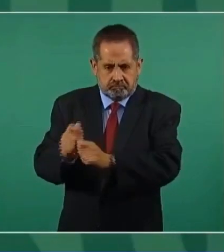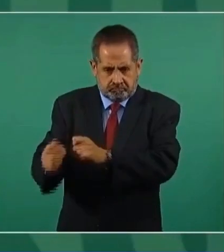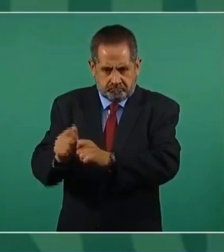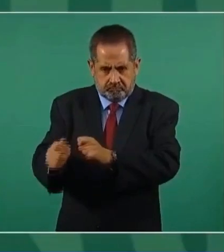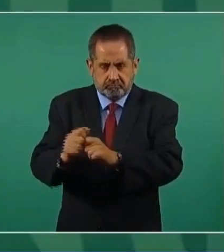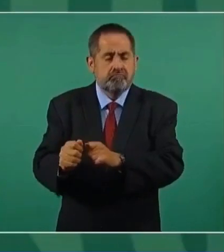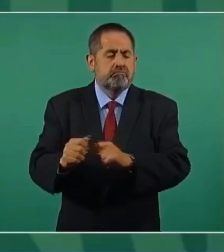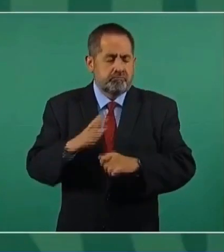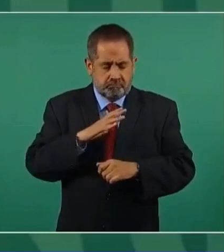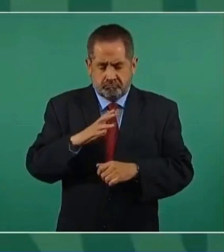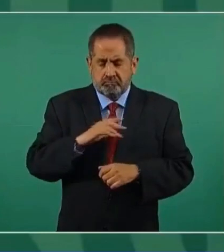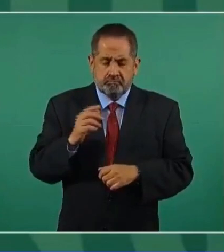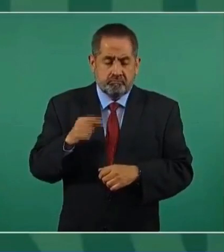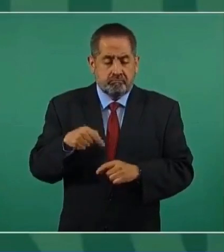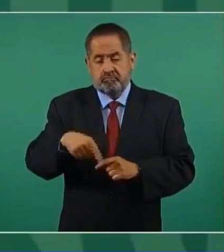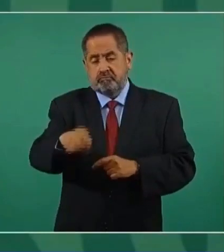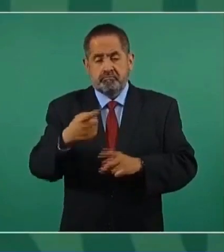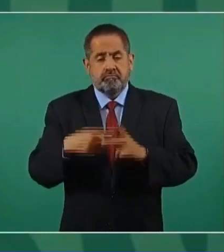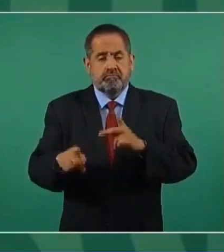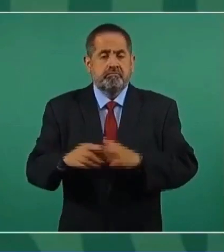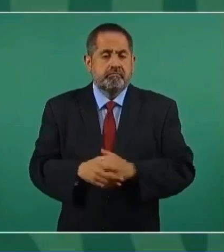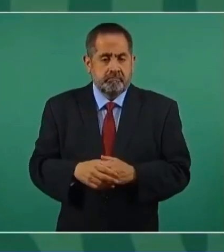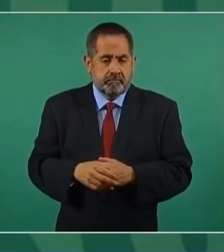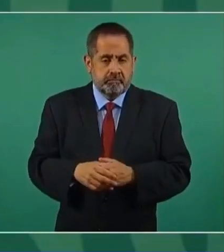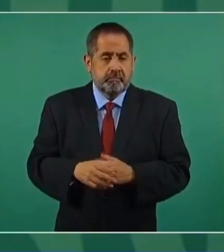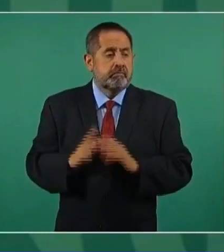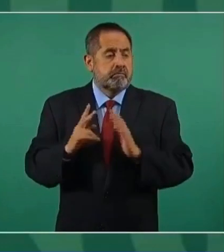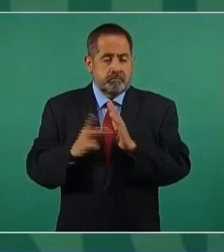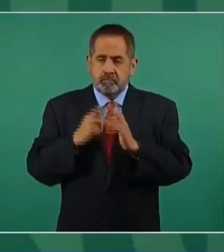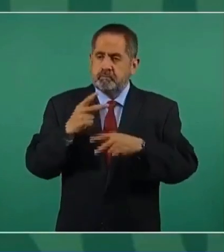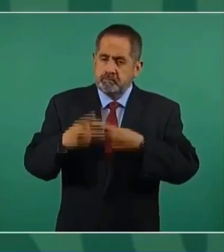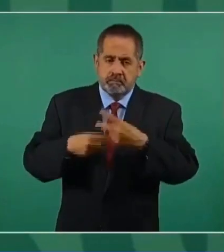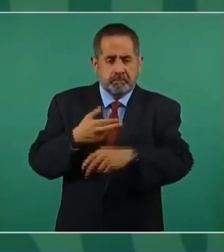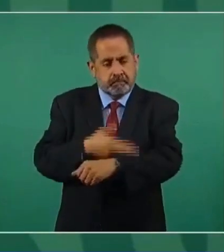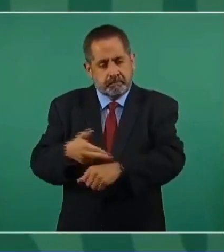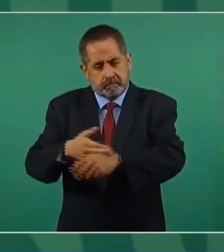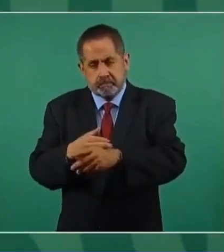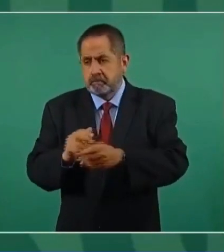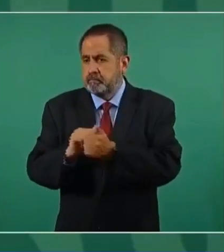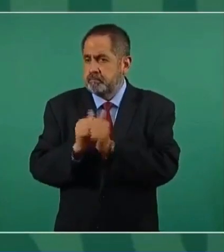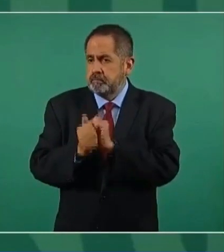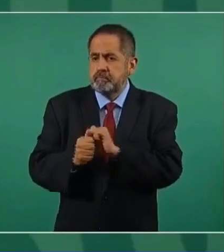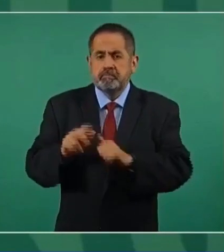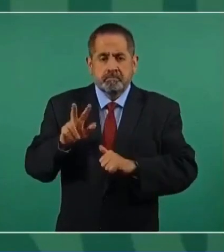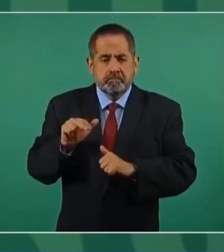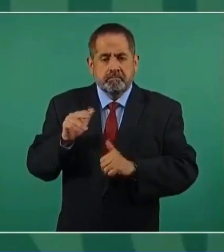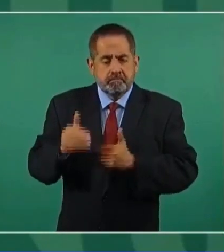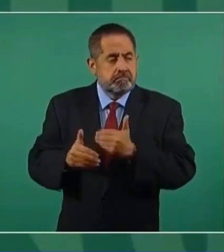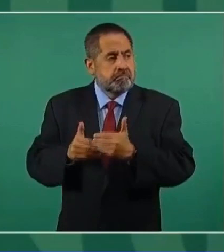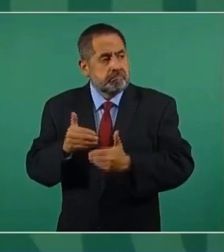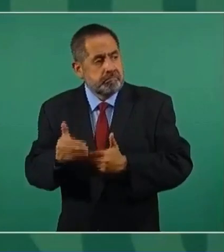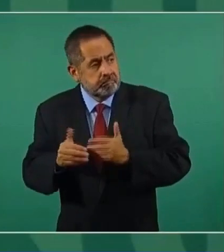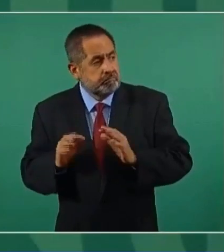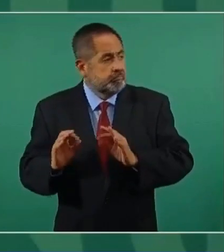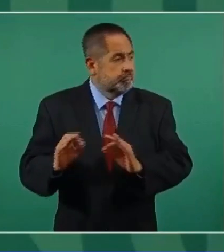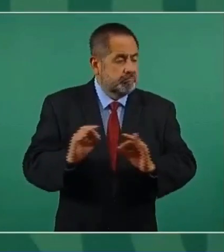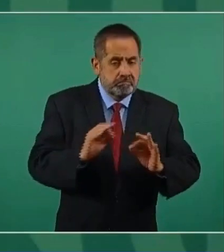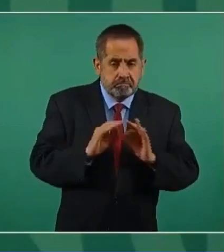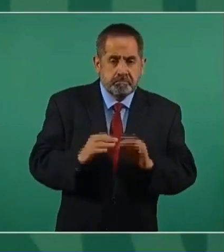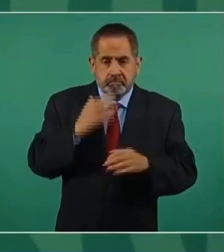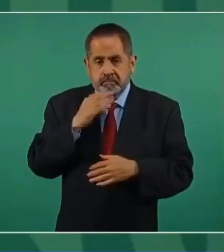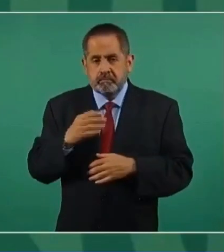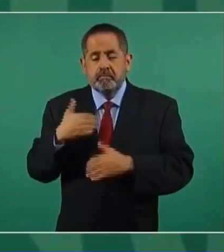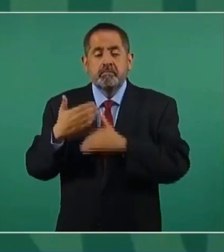directa. Todo esto ya lo vamos a ir resolviendo porque va avanzando la construcción de las